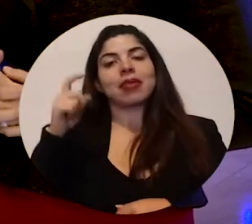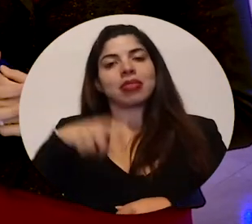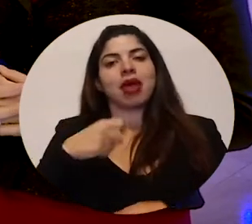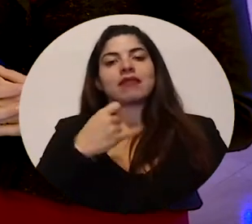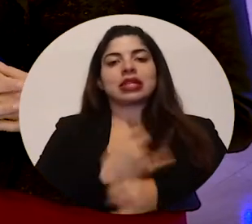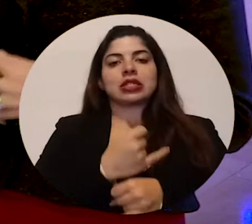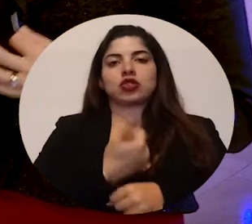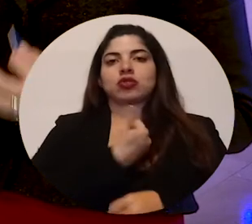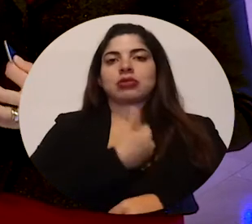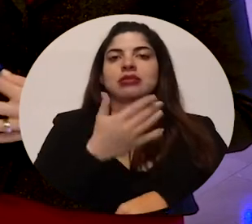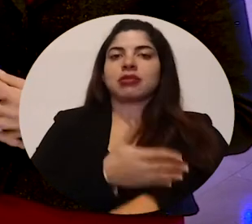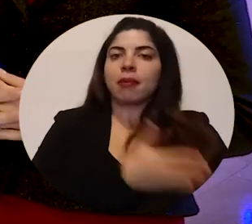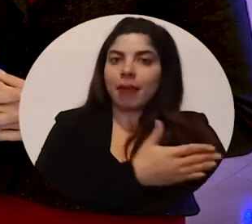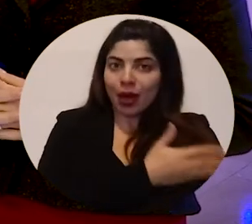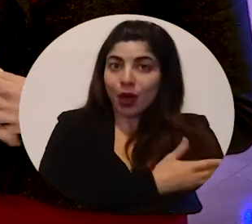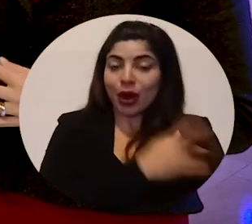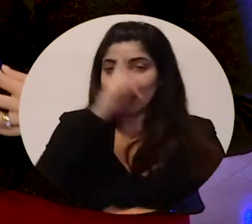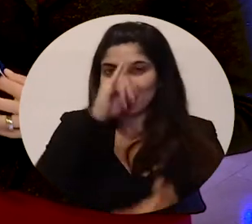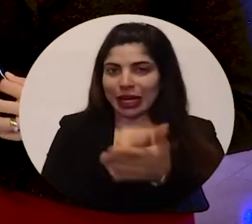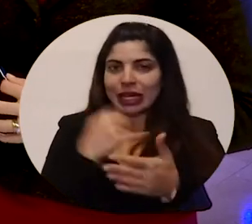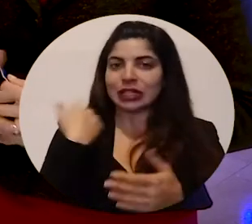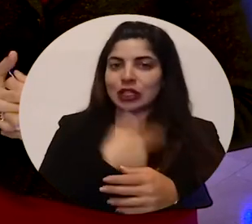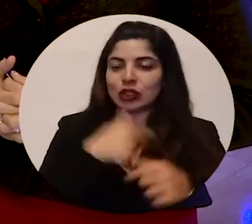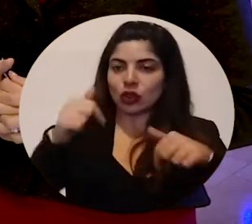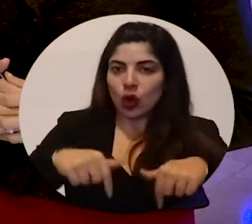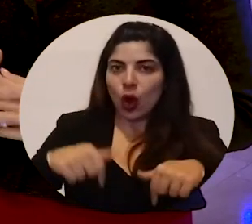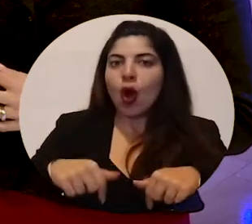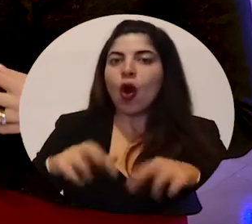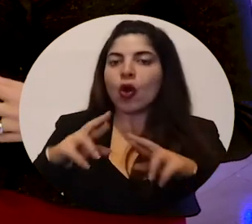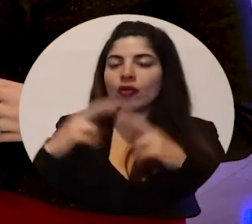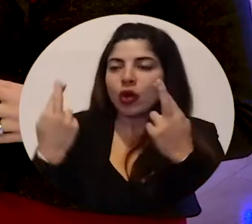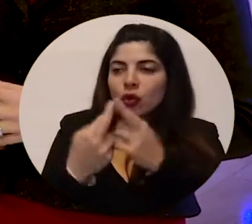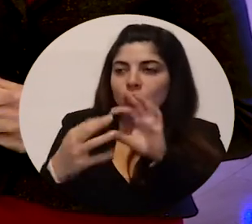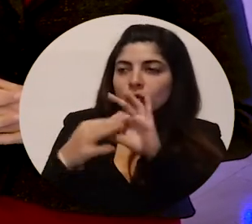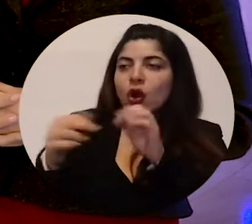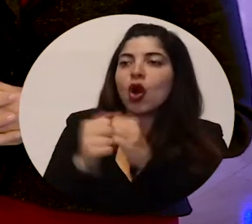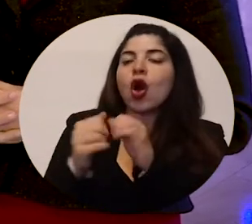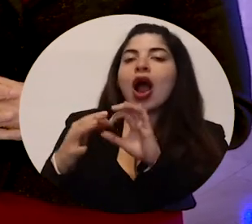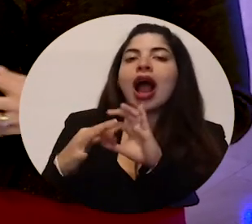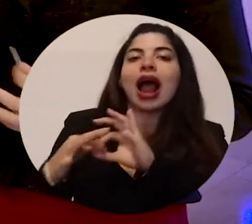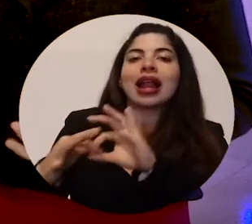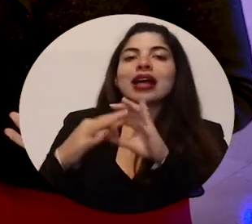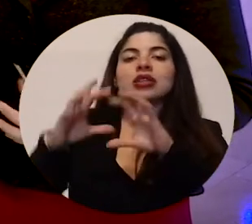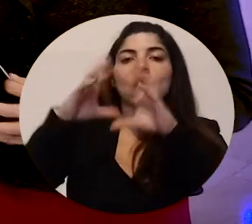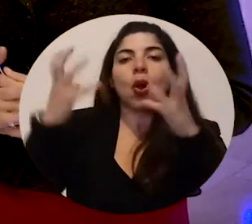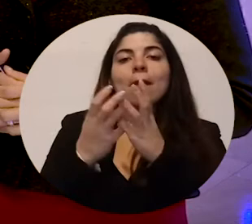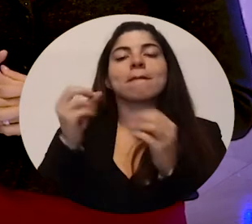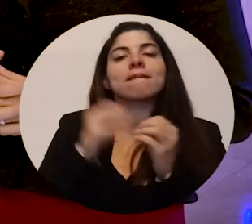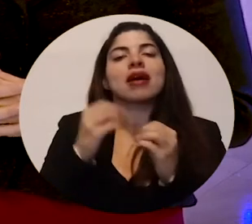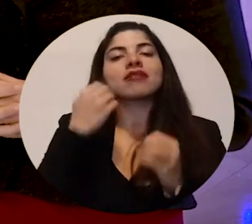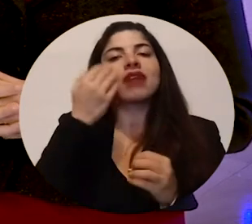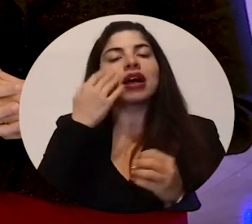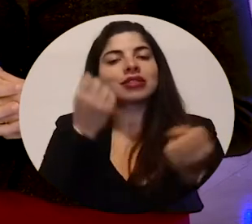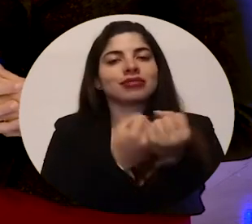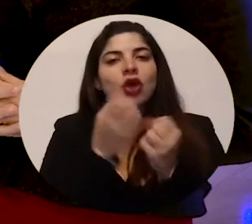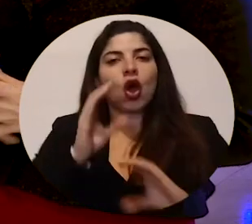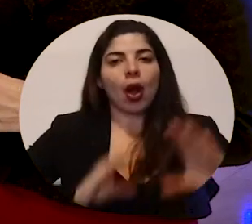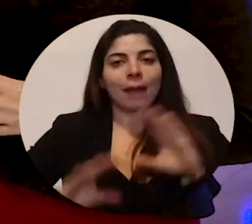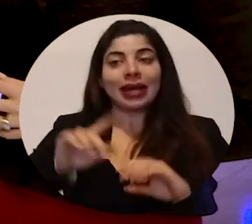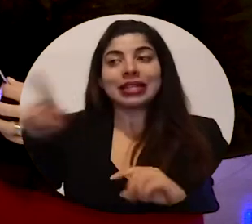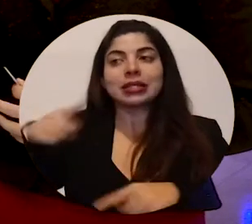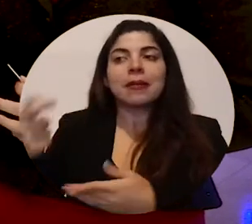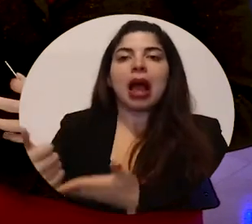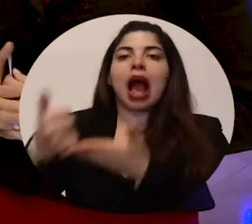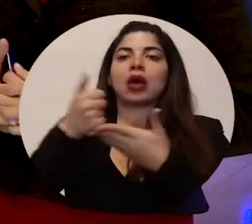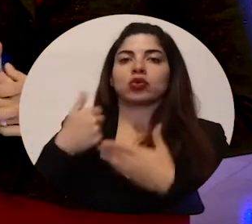institucionalidad. Y en ese sentido hemos sostenido hoy una reunión con la Alianza Global para la Facilitación del Comercio, que nos va a ayudar también